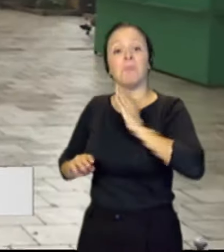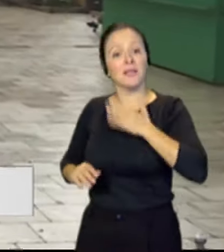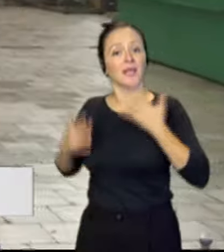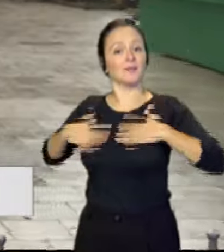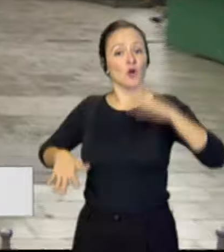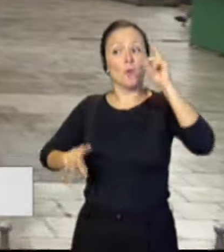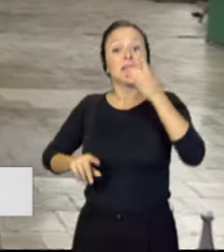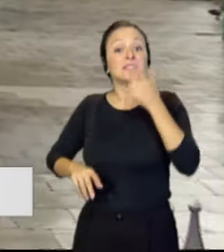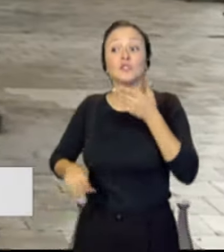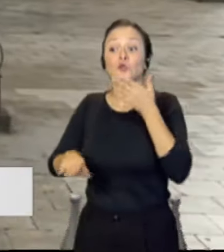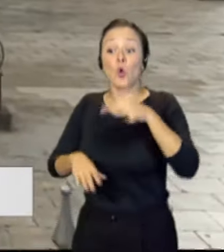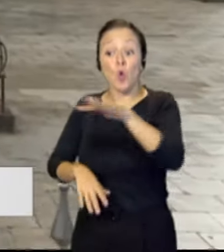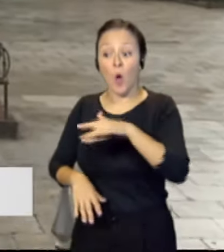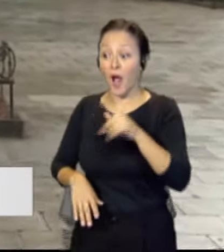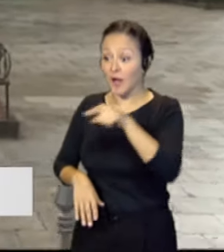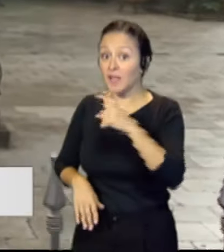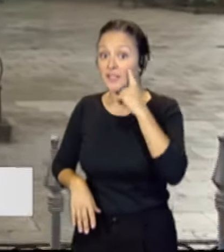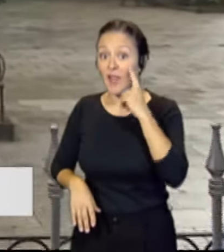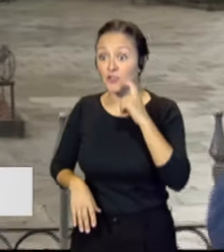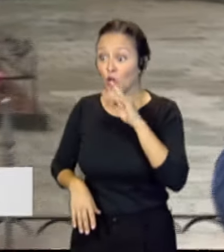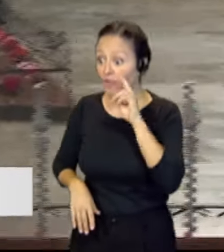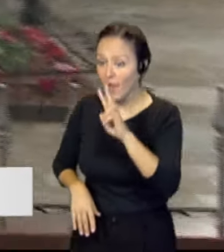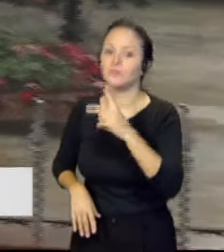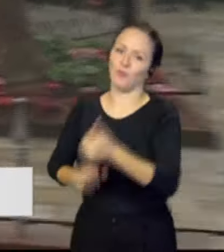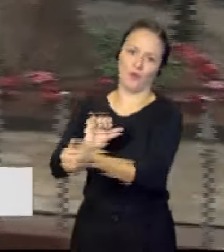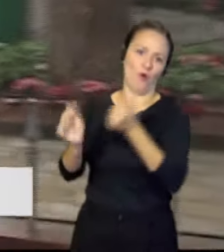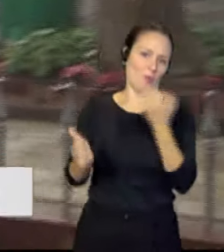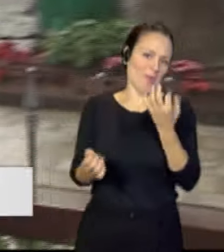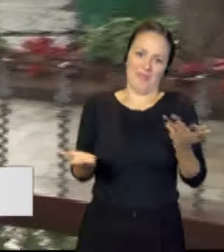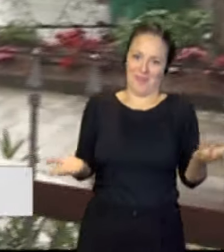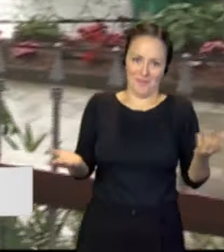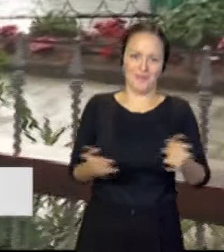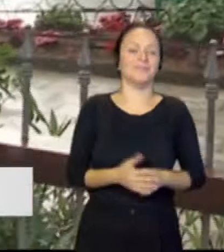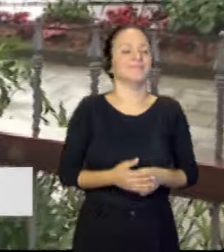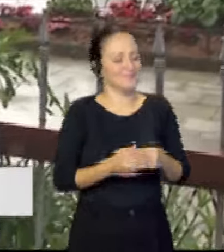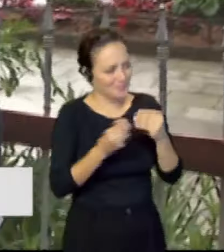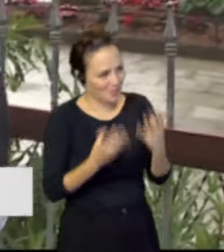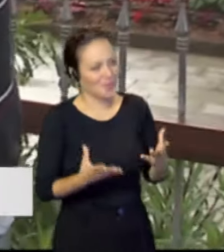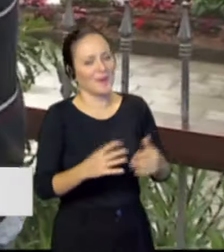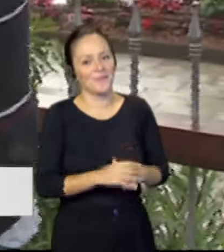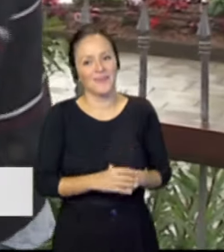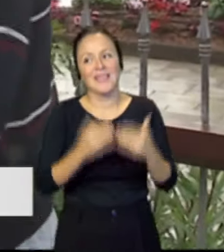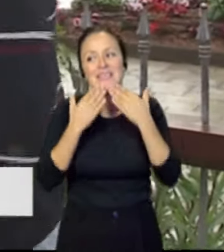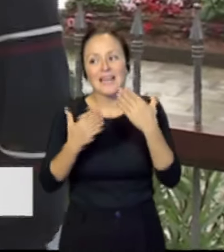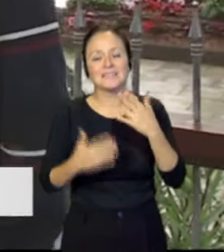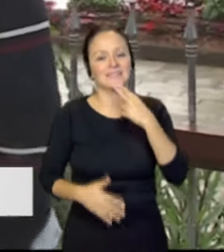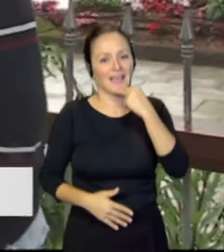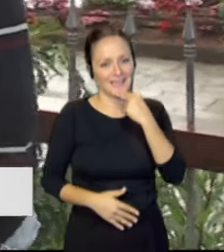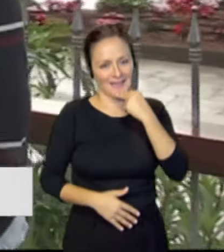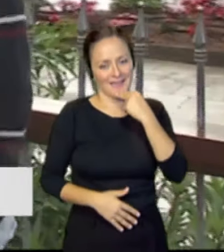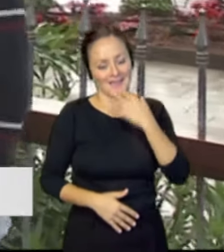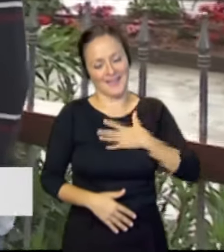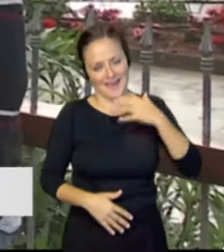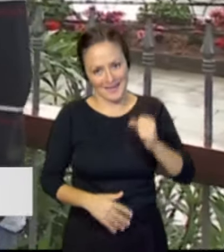vestirse y hay que reconocer las tradiciones del momento y del lugar. Muchísimas gracias, alcalde de Calatayug, José Manuel Aranda.